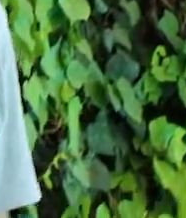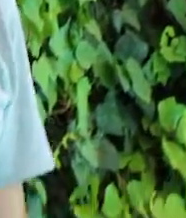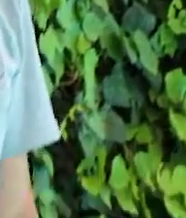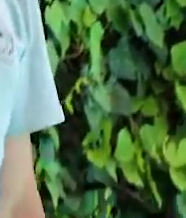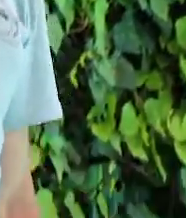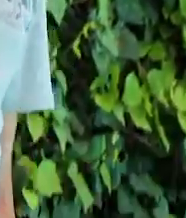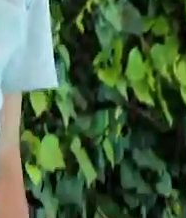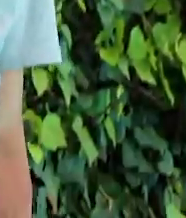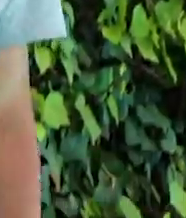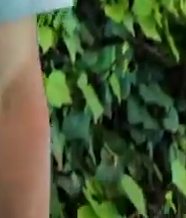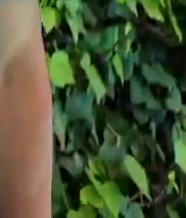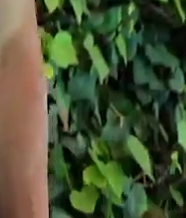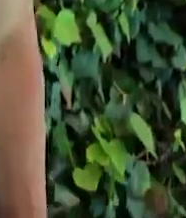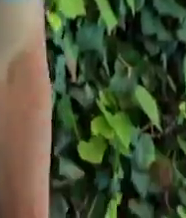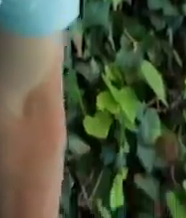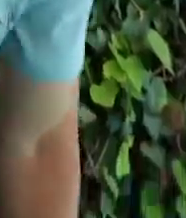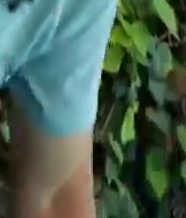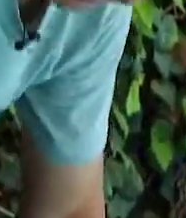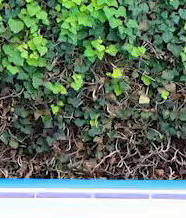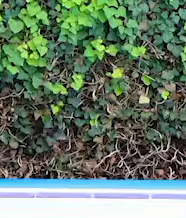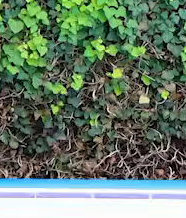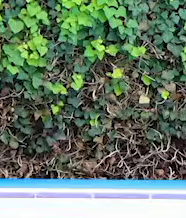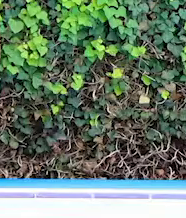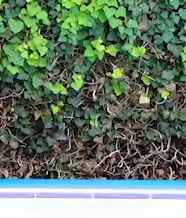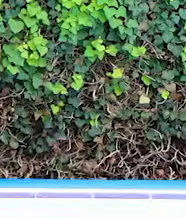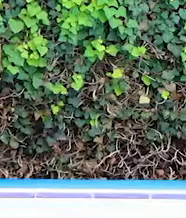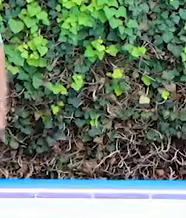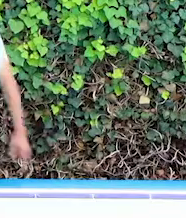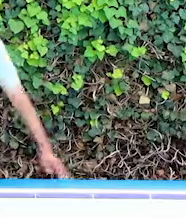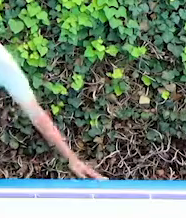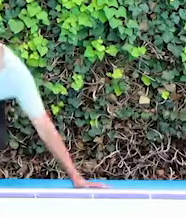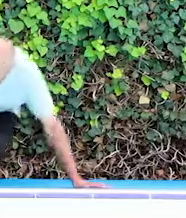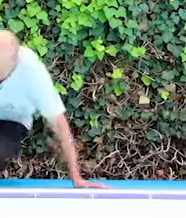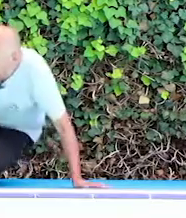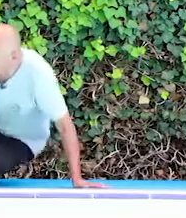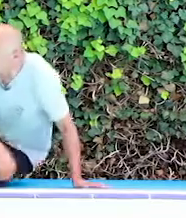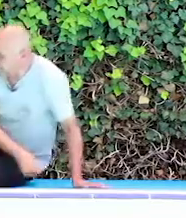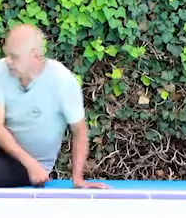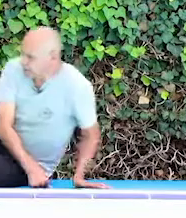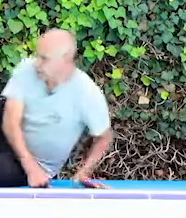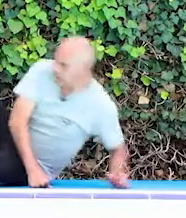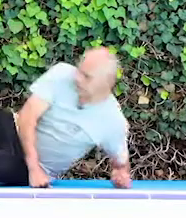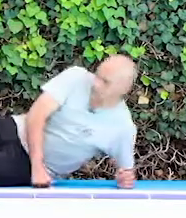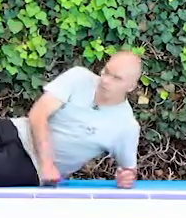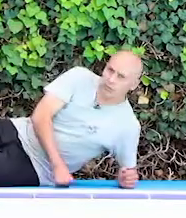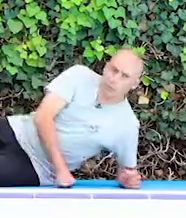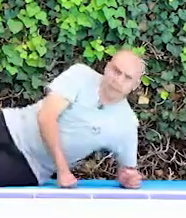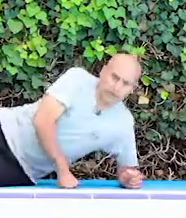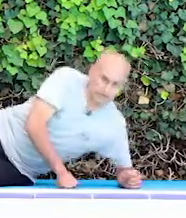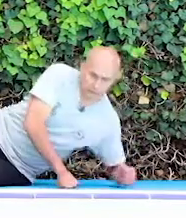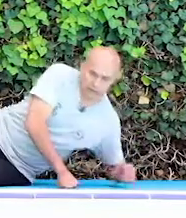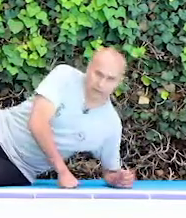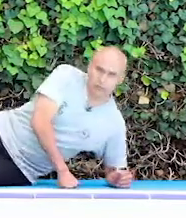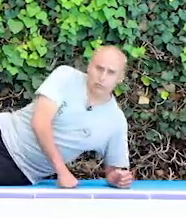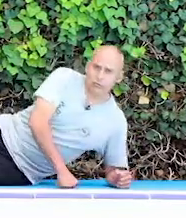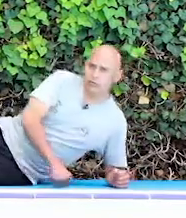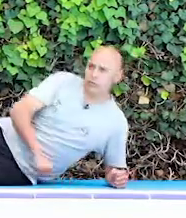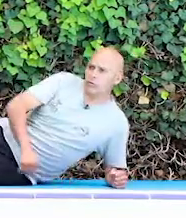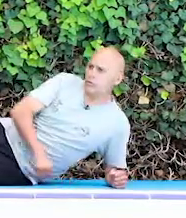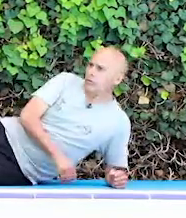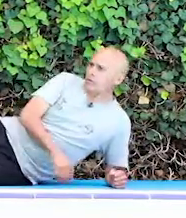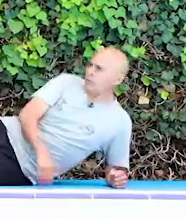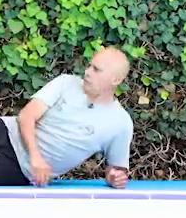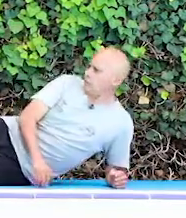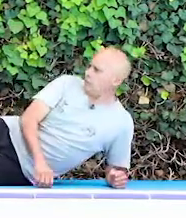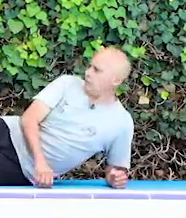de forma lateral. ¿Sí? De tal manera, Yair. Vamos a hacerlo. Y vamos a apoyarnos con